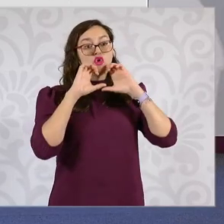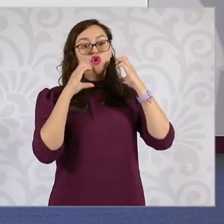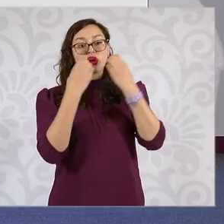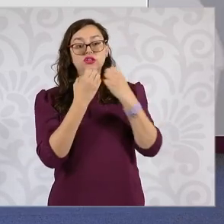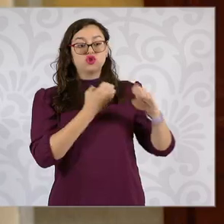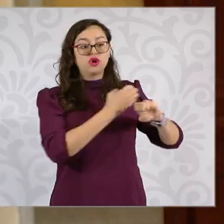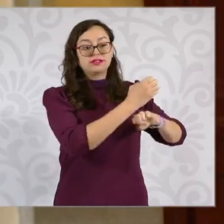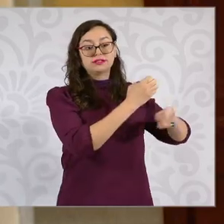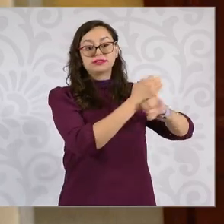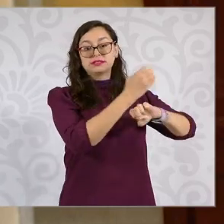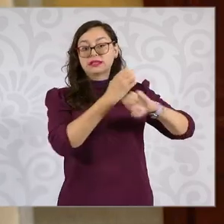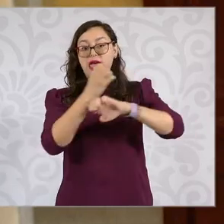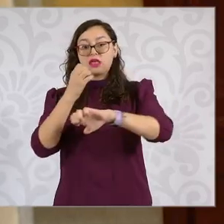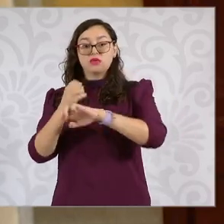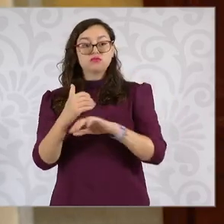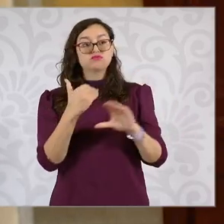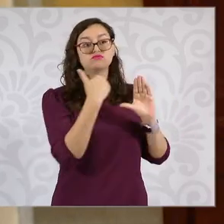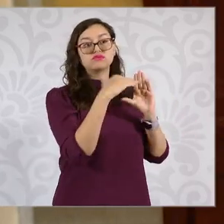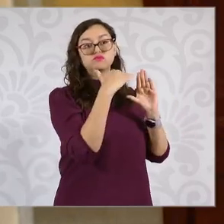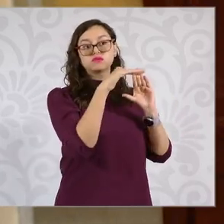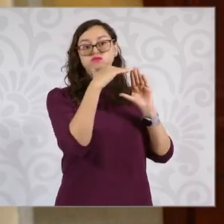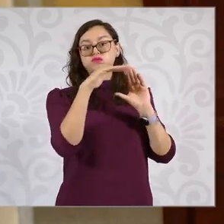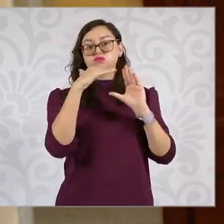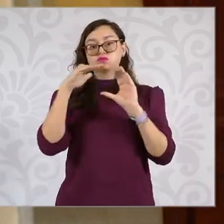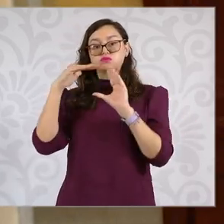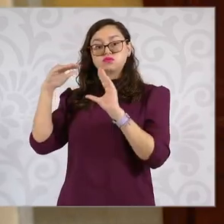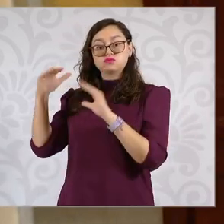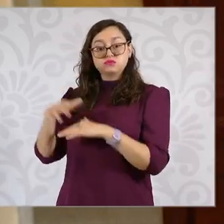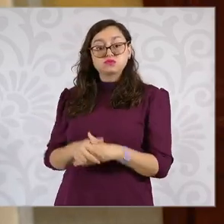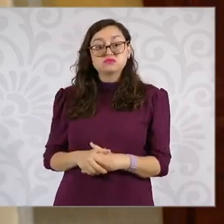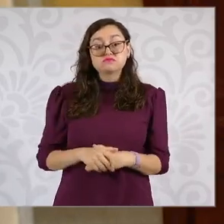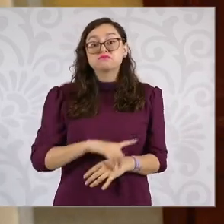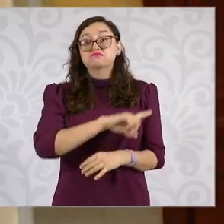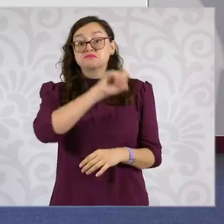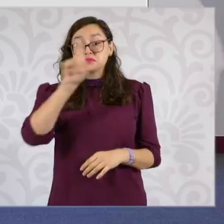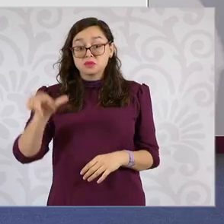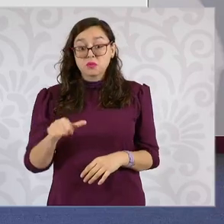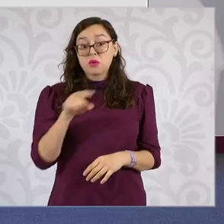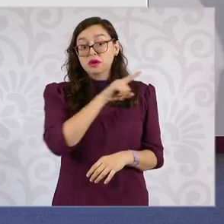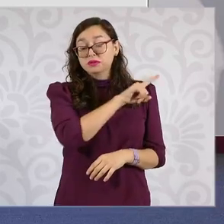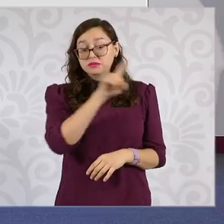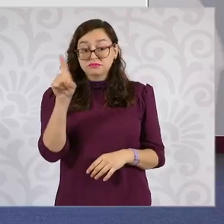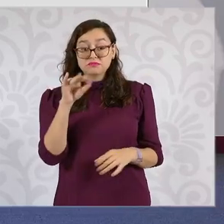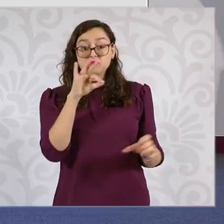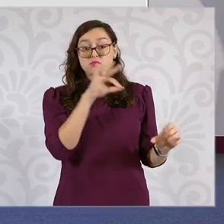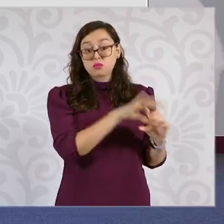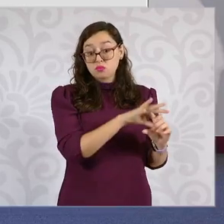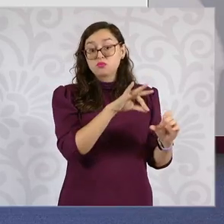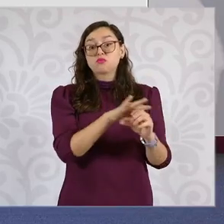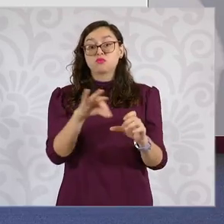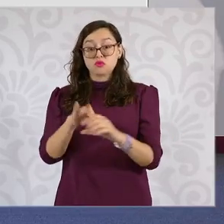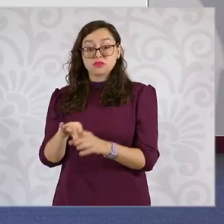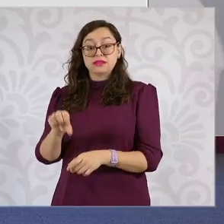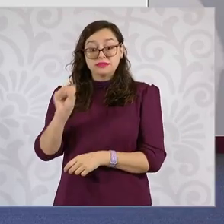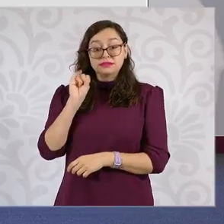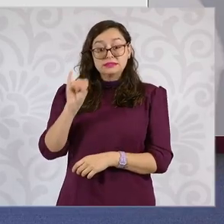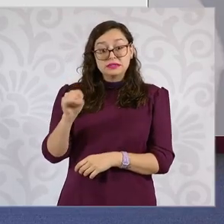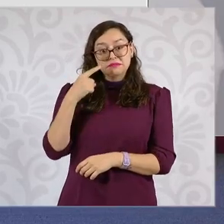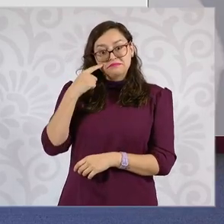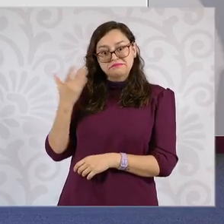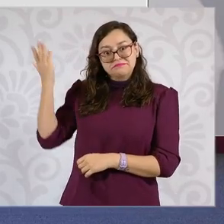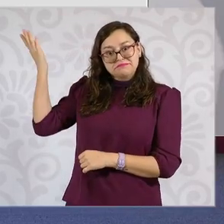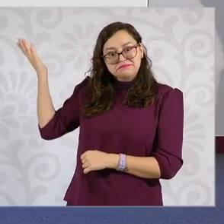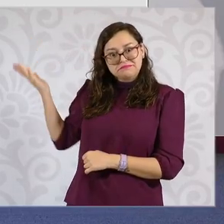Constitución. Adelante. Y votan a favor los estados que están marcados en rojo, Baja